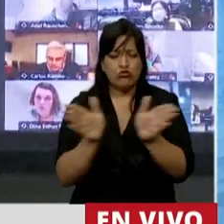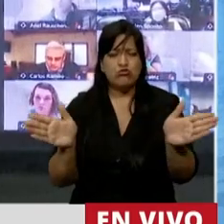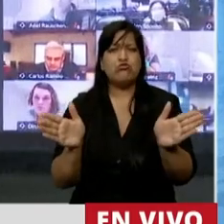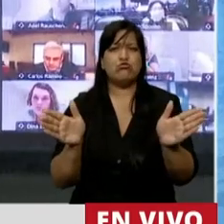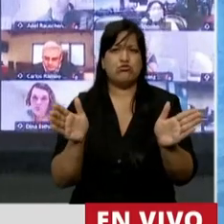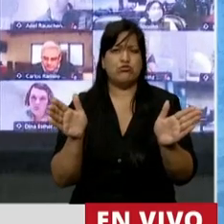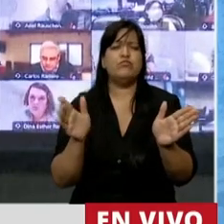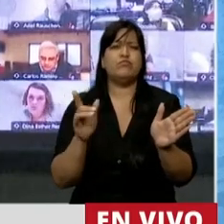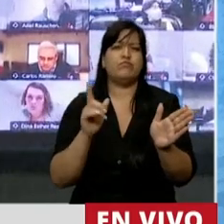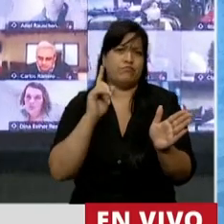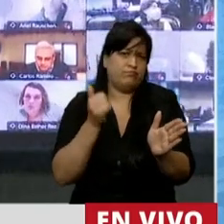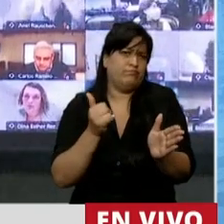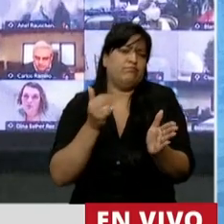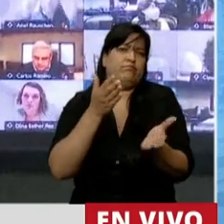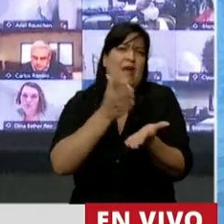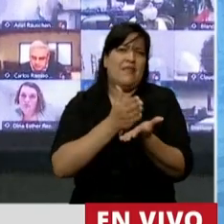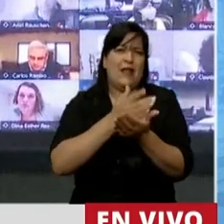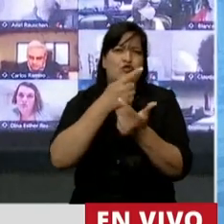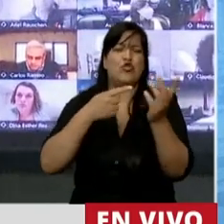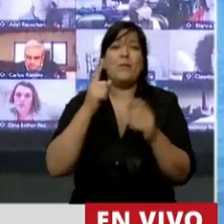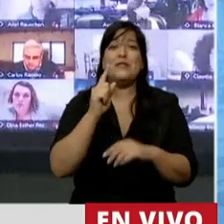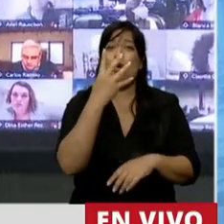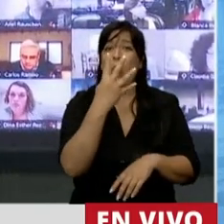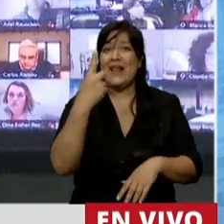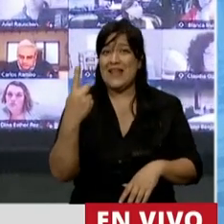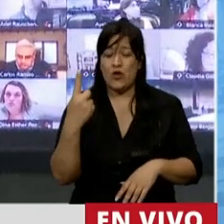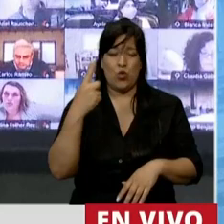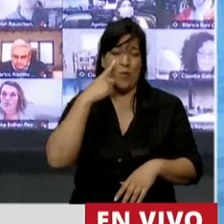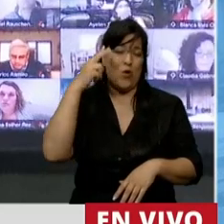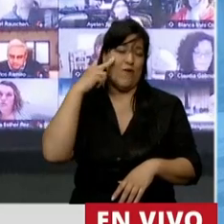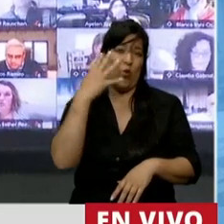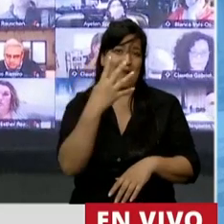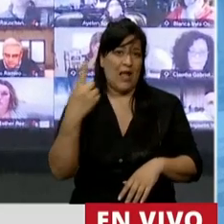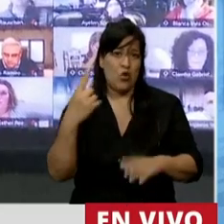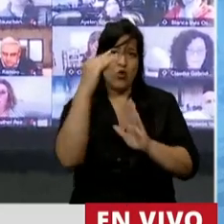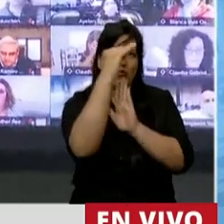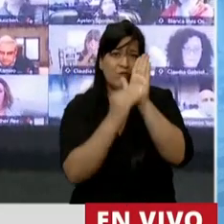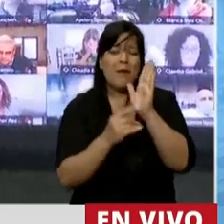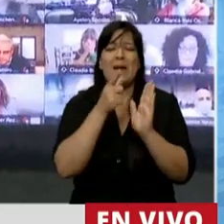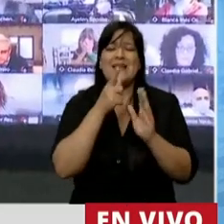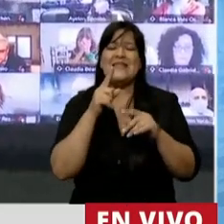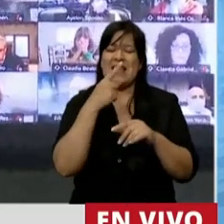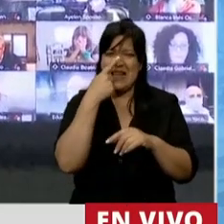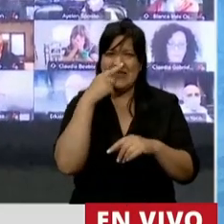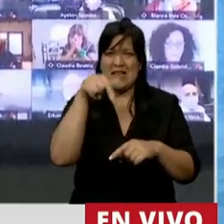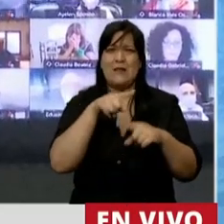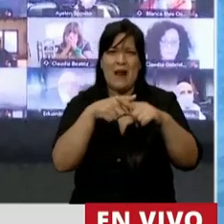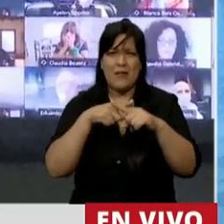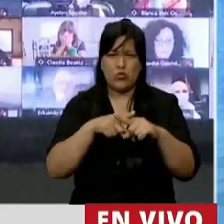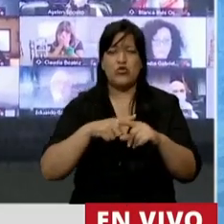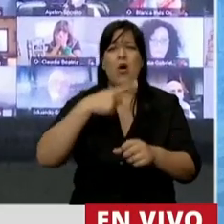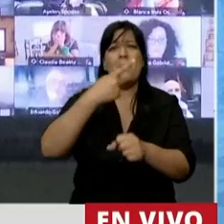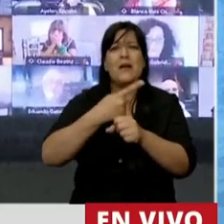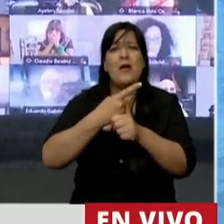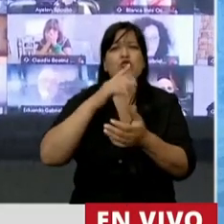tantos parámetros y derechos que establece el 41 que me parece que es interesante para esta discusión. El primero tiene que ver